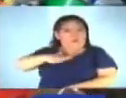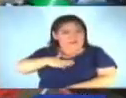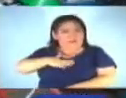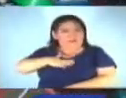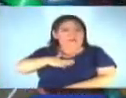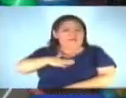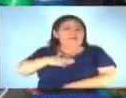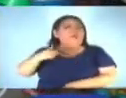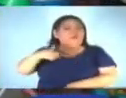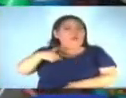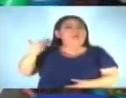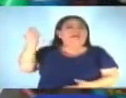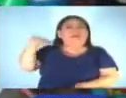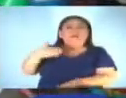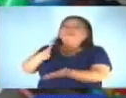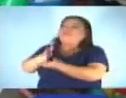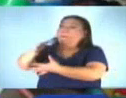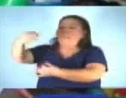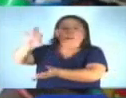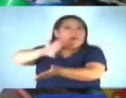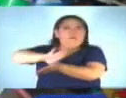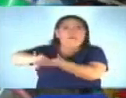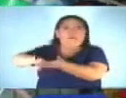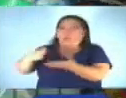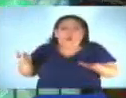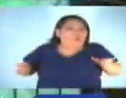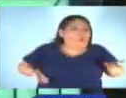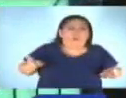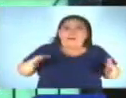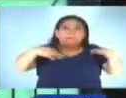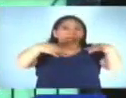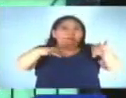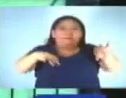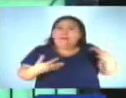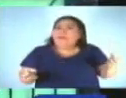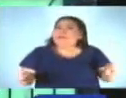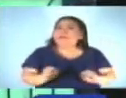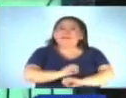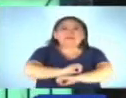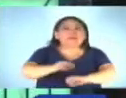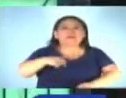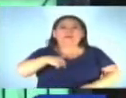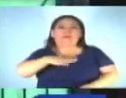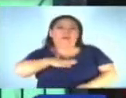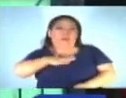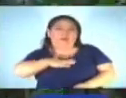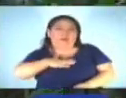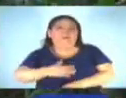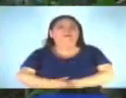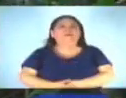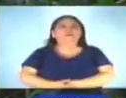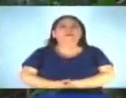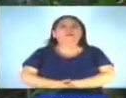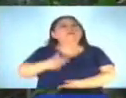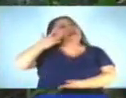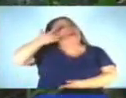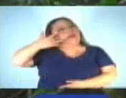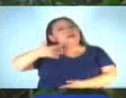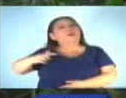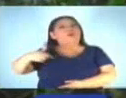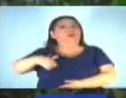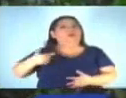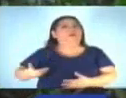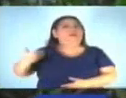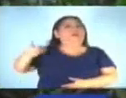fui a pedir la cancelación porque yo me encontraba sin ningún documento de mi lote acá. Yo, por ejemplo, tengo